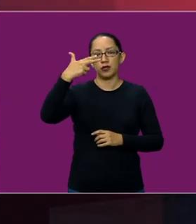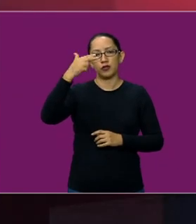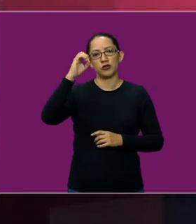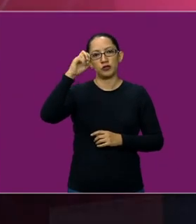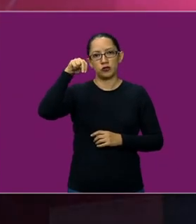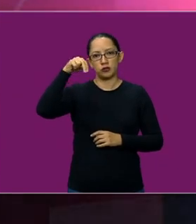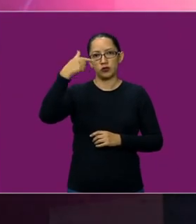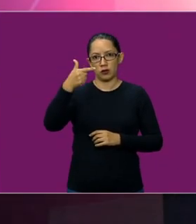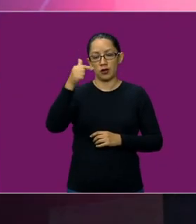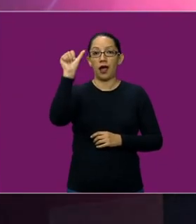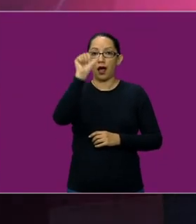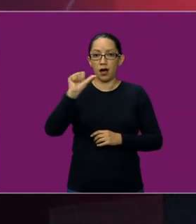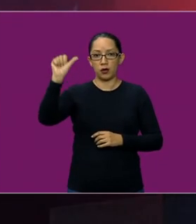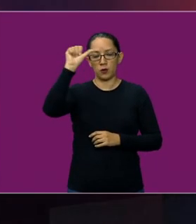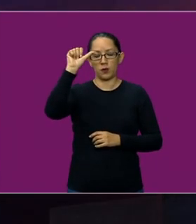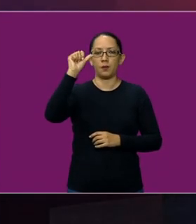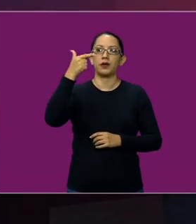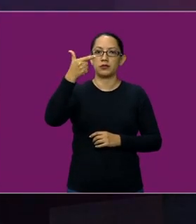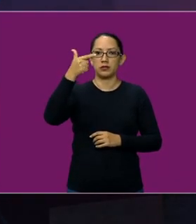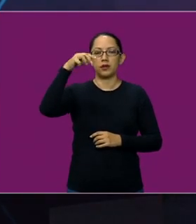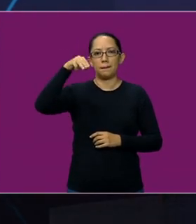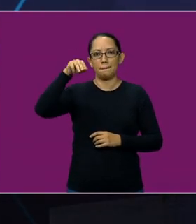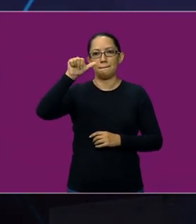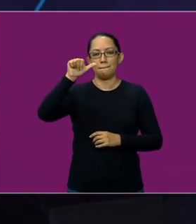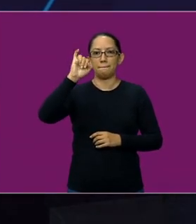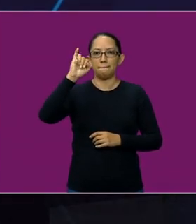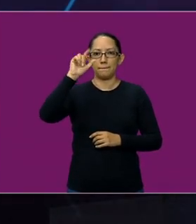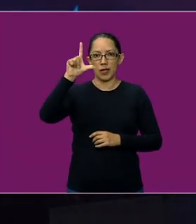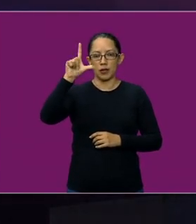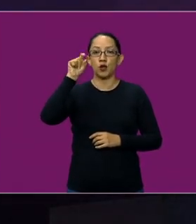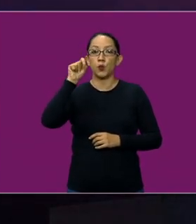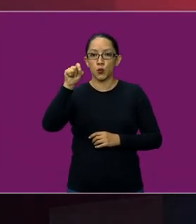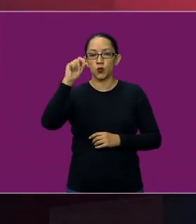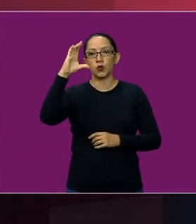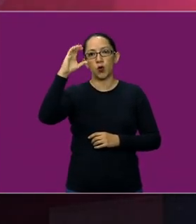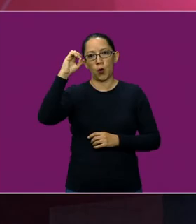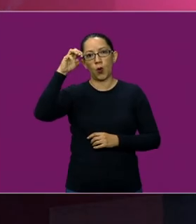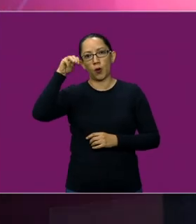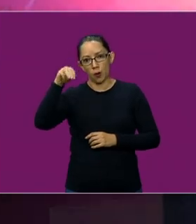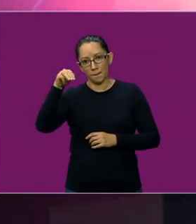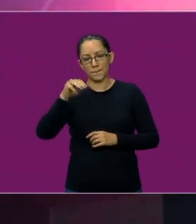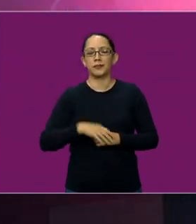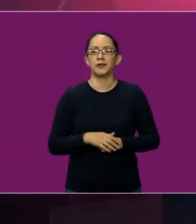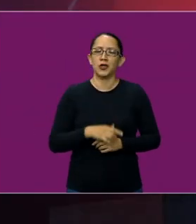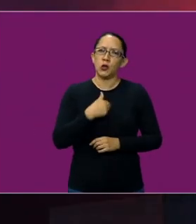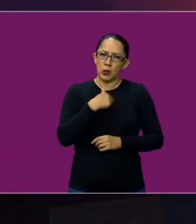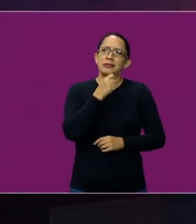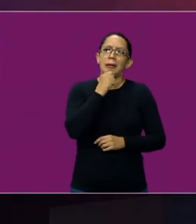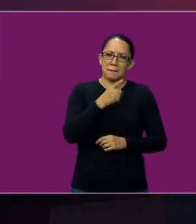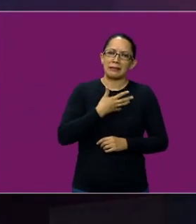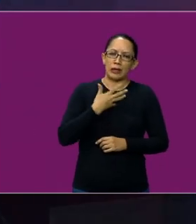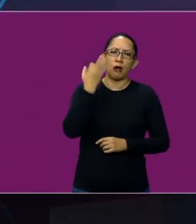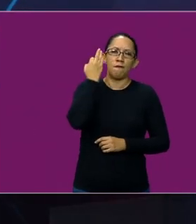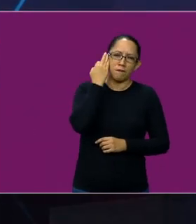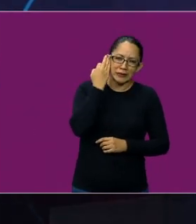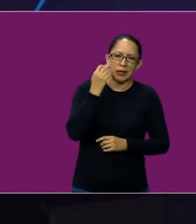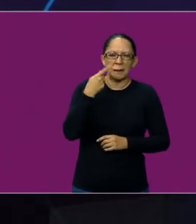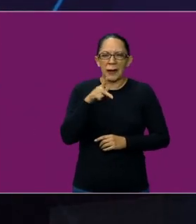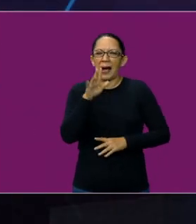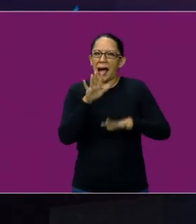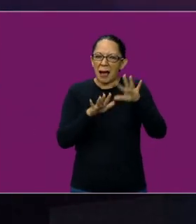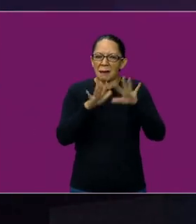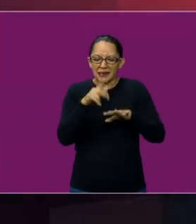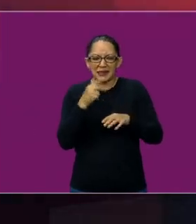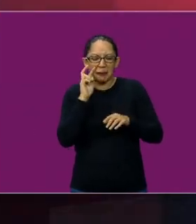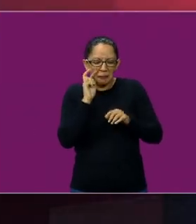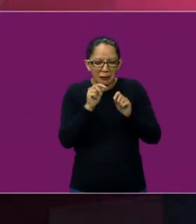.com, o hotmail.com. Este, a Face, fíjate, cuando yo diría casi no me meto mucho, abro y veo un